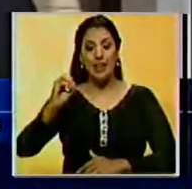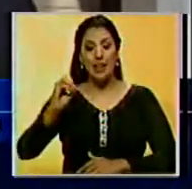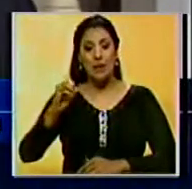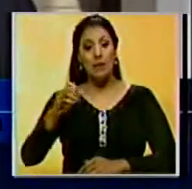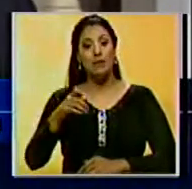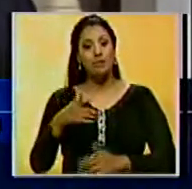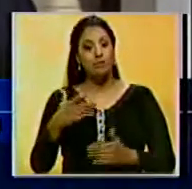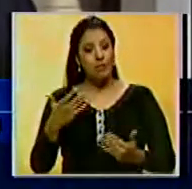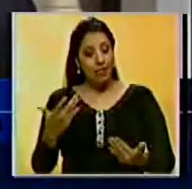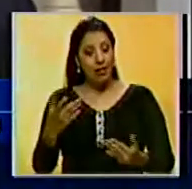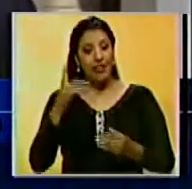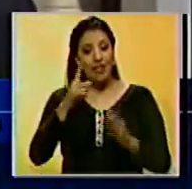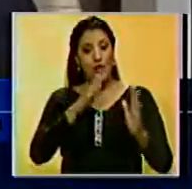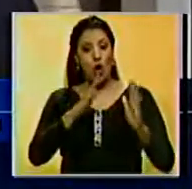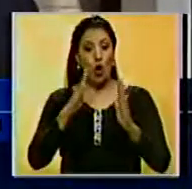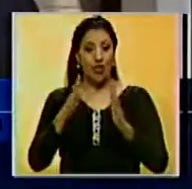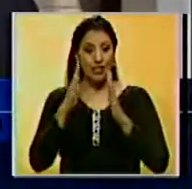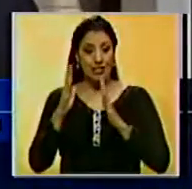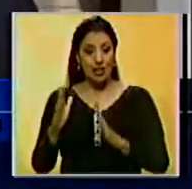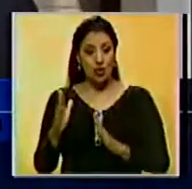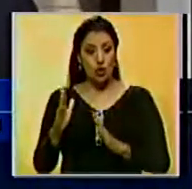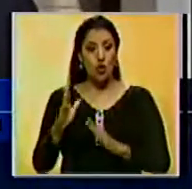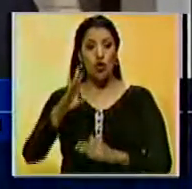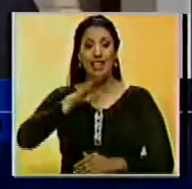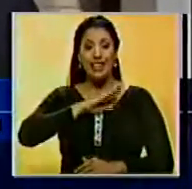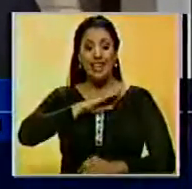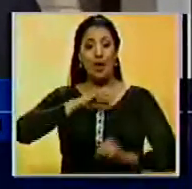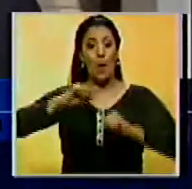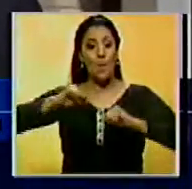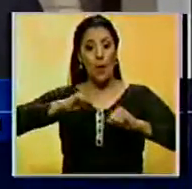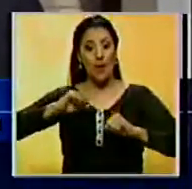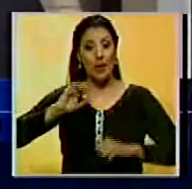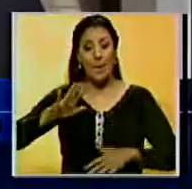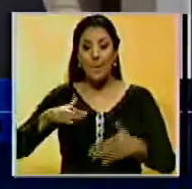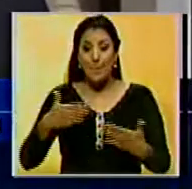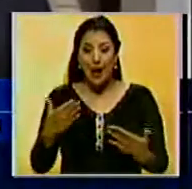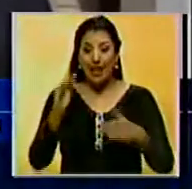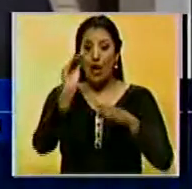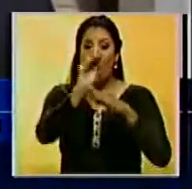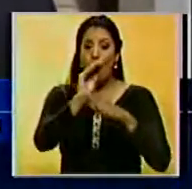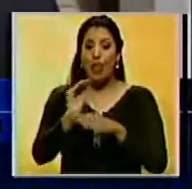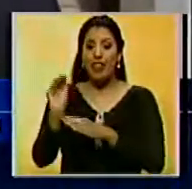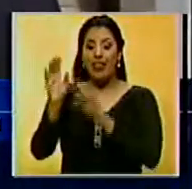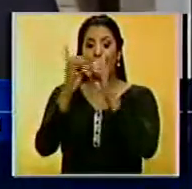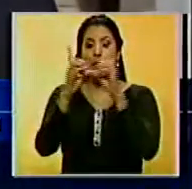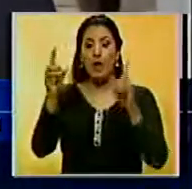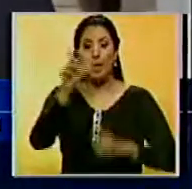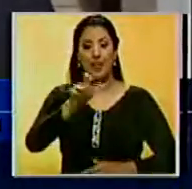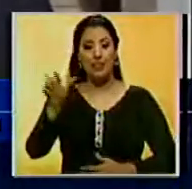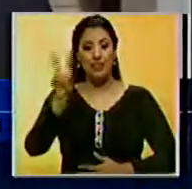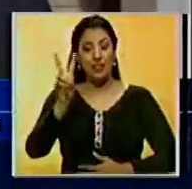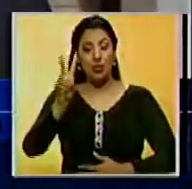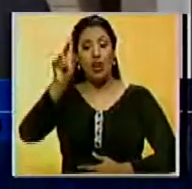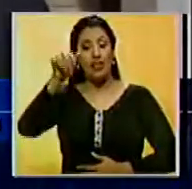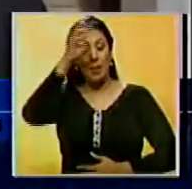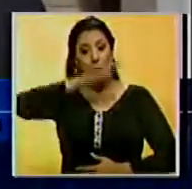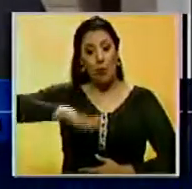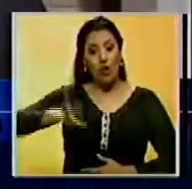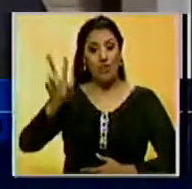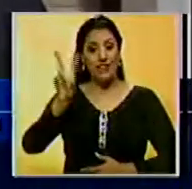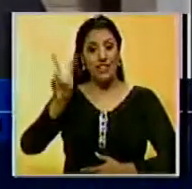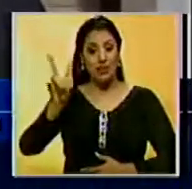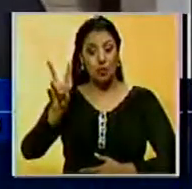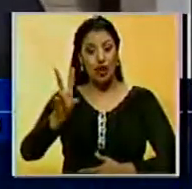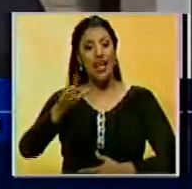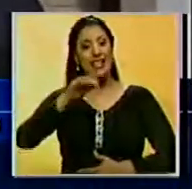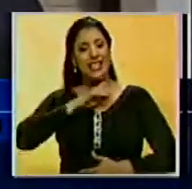esta organización tomar las acciones pertinentes para resguardar la democracia venezolana y sobre todo al pueblo de Venezuela